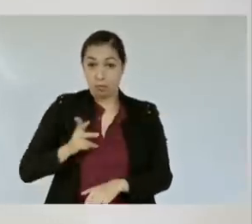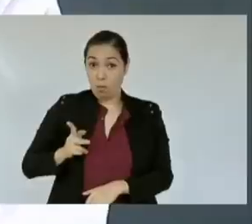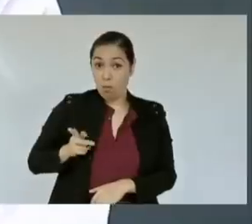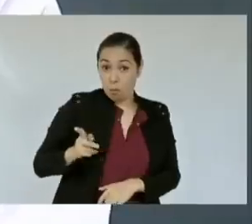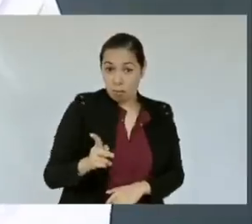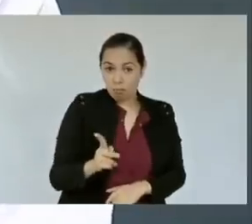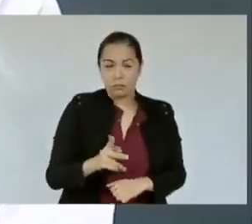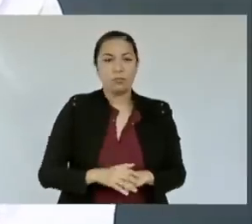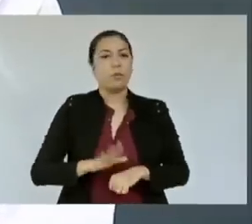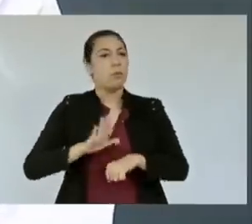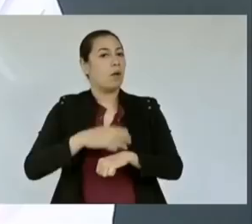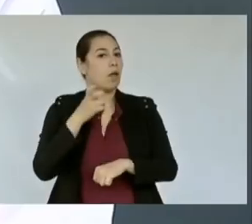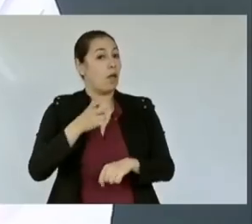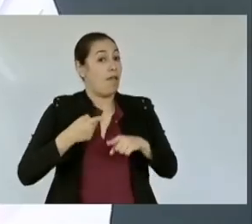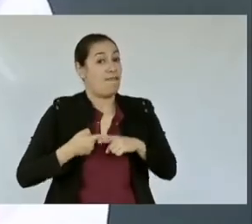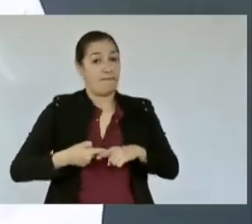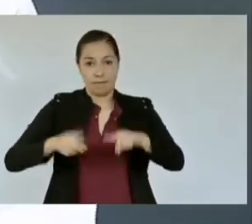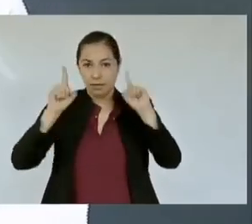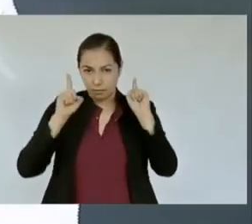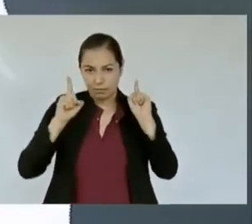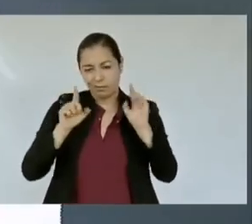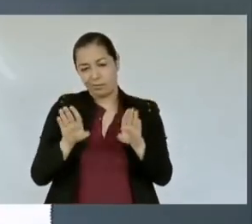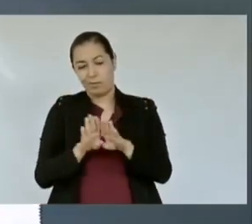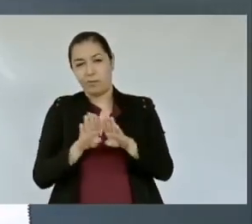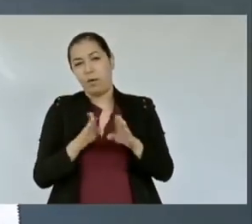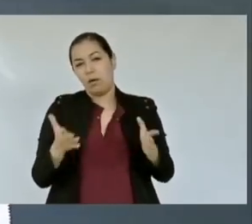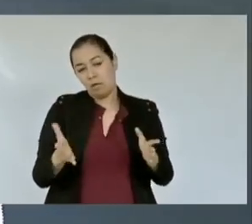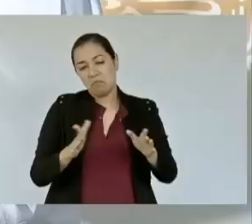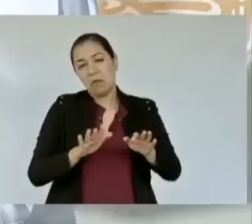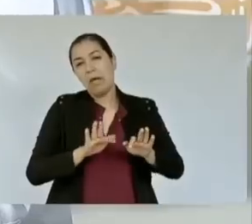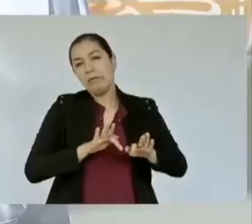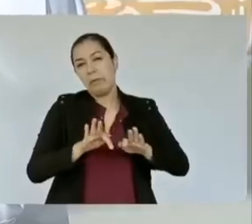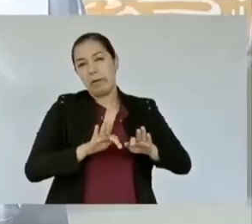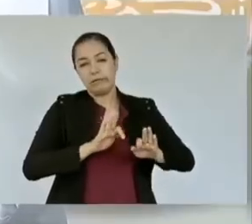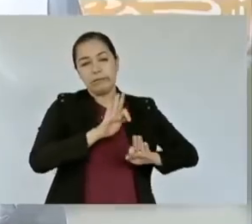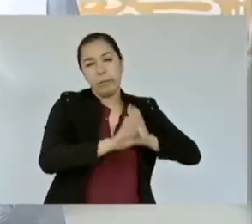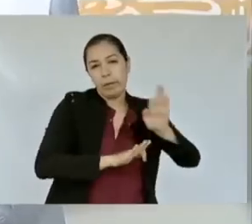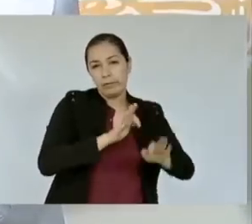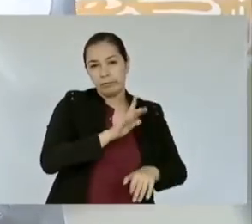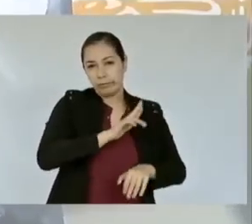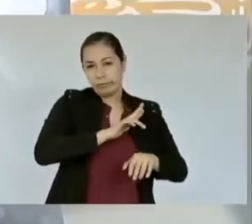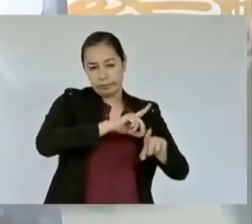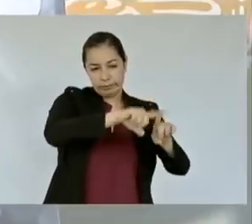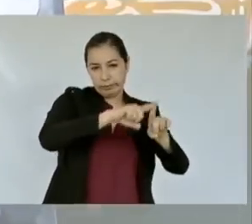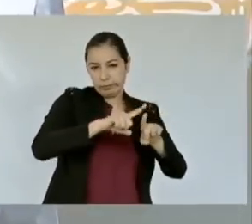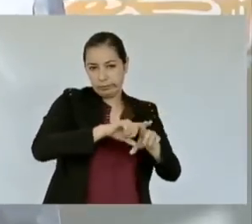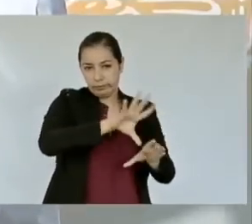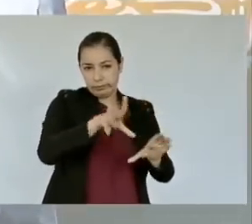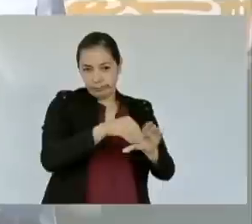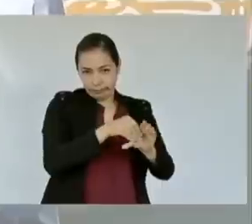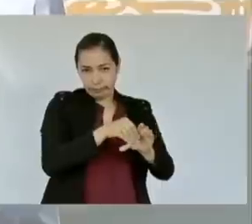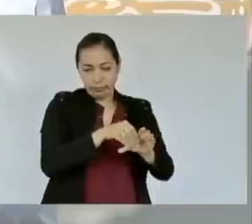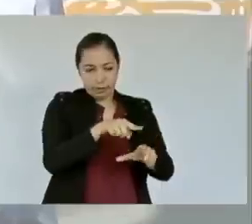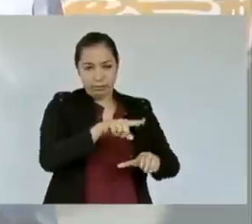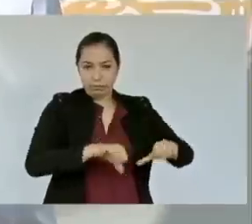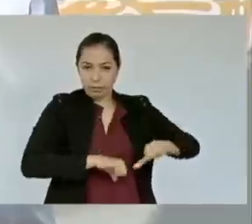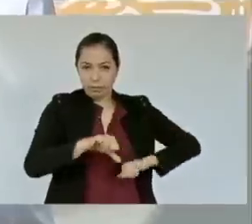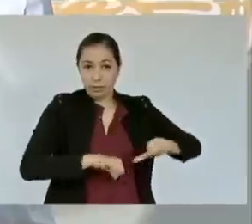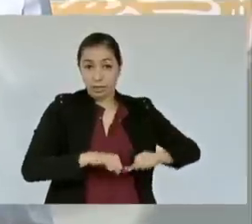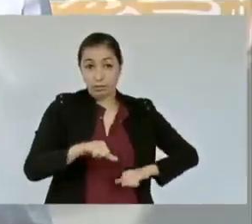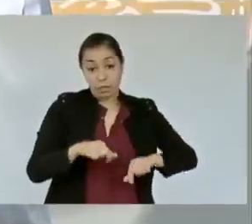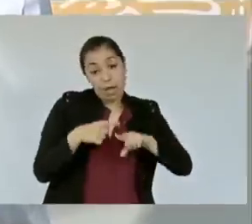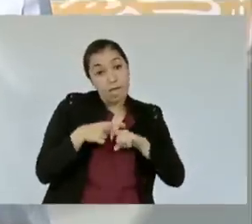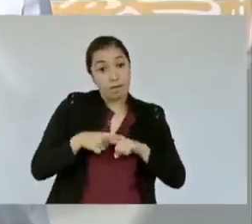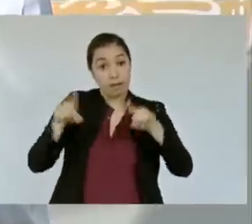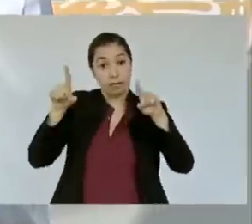la administración privada la acción la iniciativa privada que el servicio